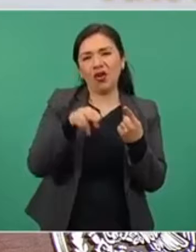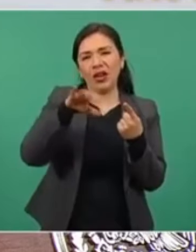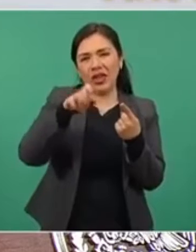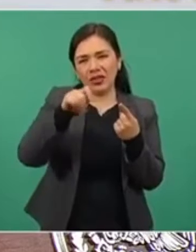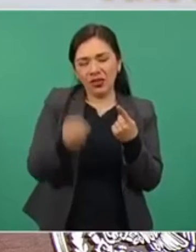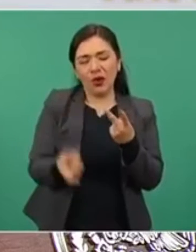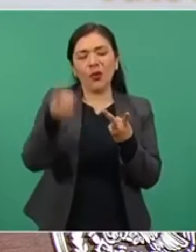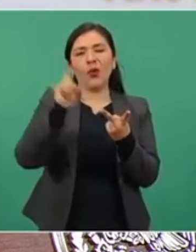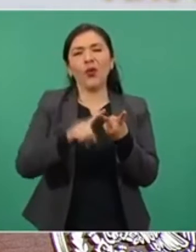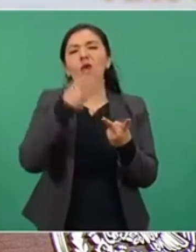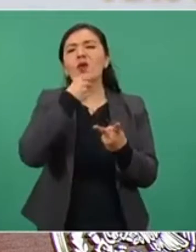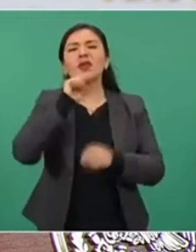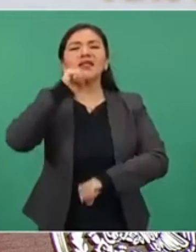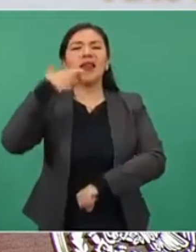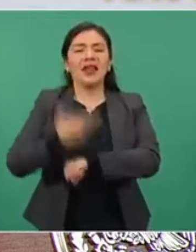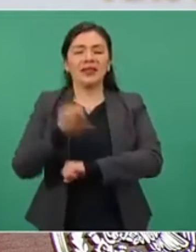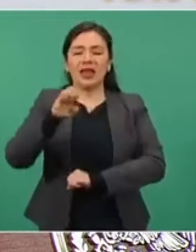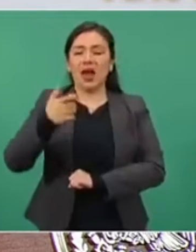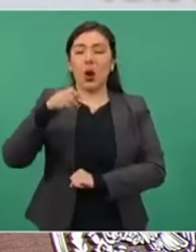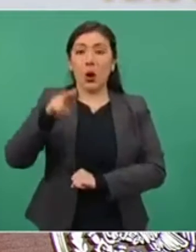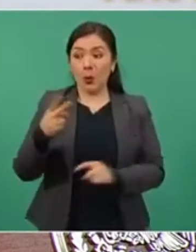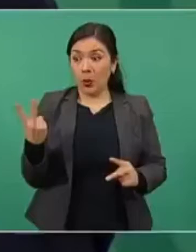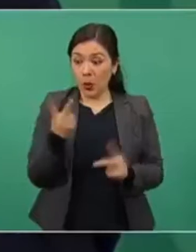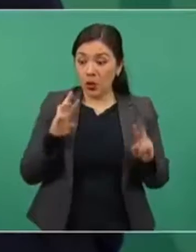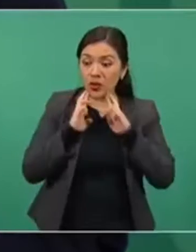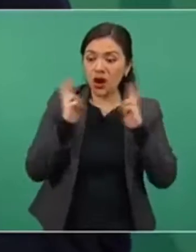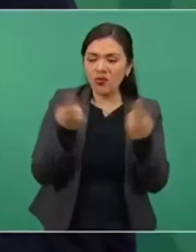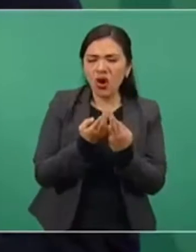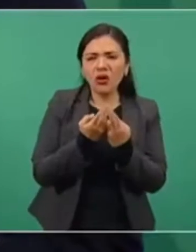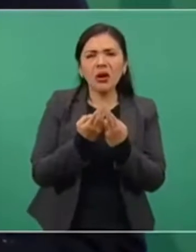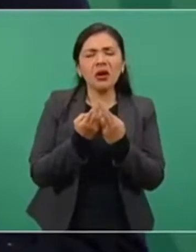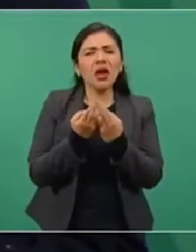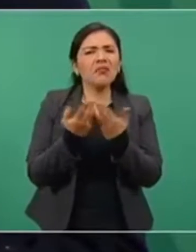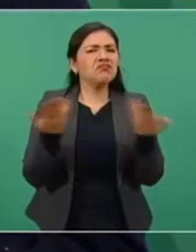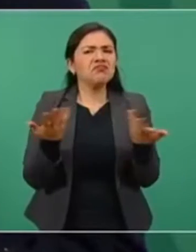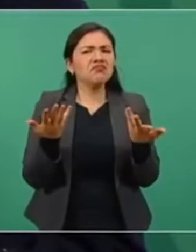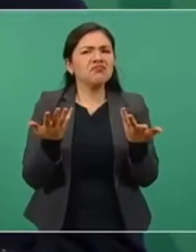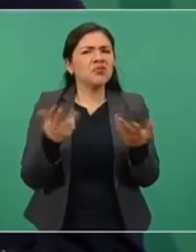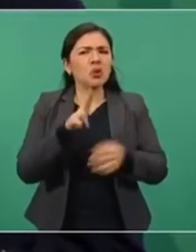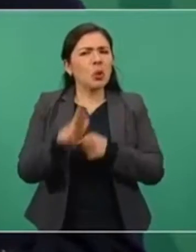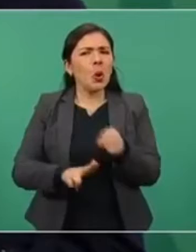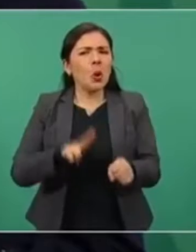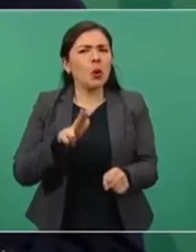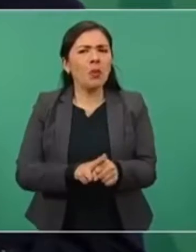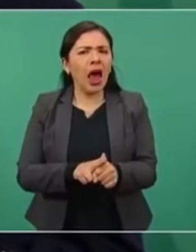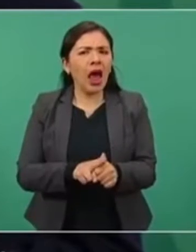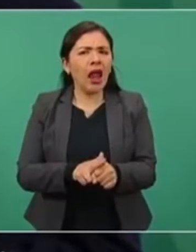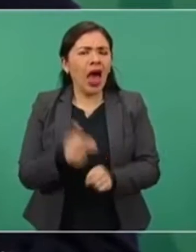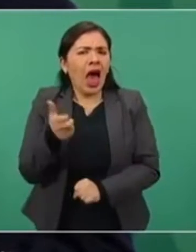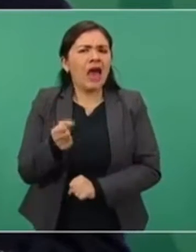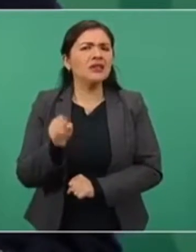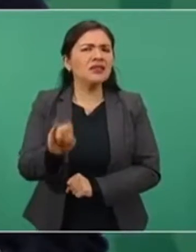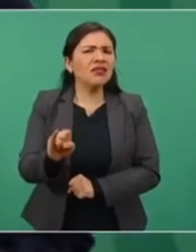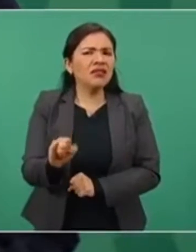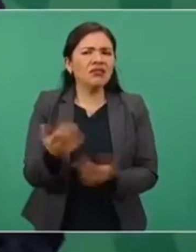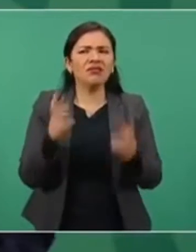el secretario de Gobernación, pues es normal que se dé